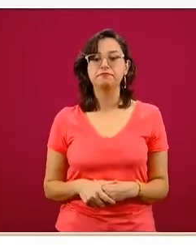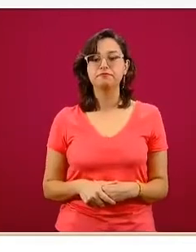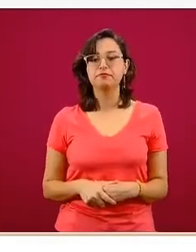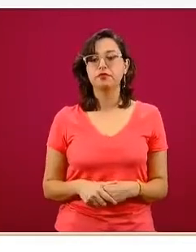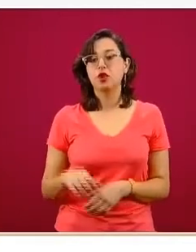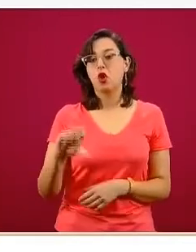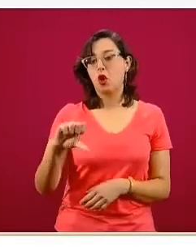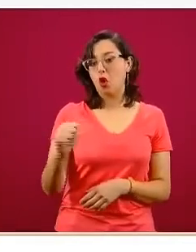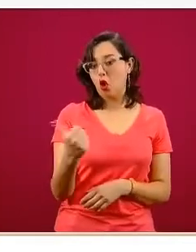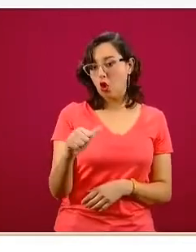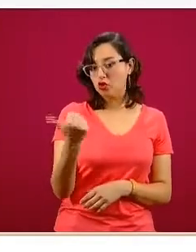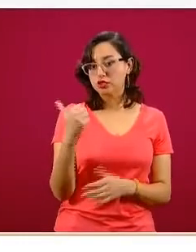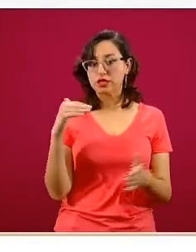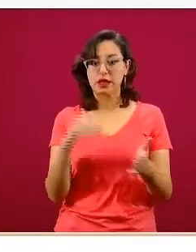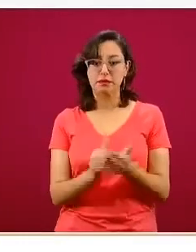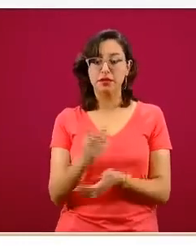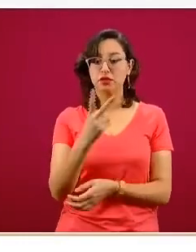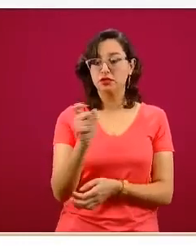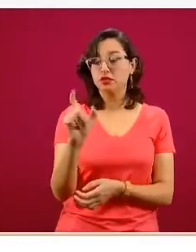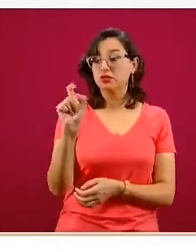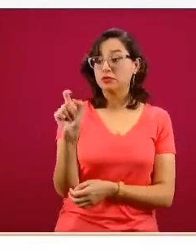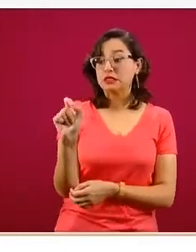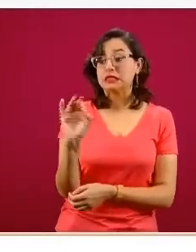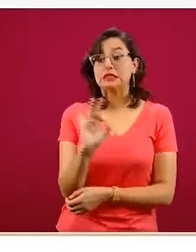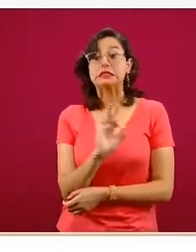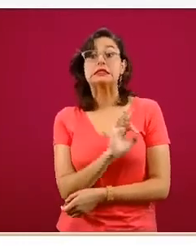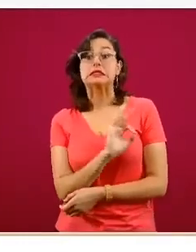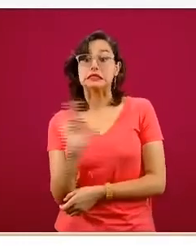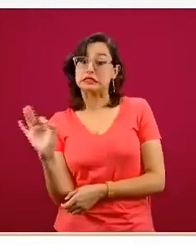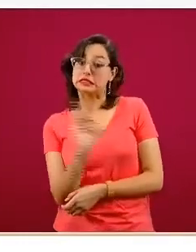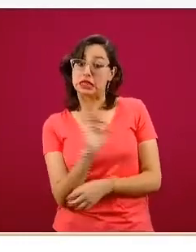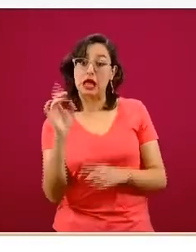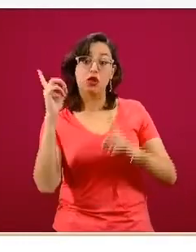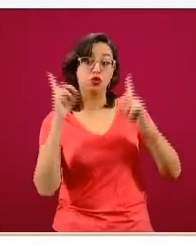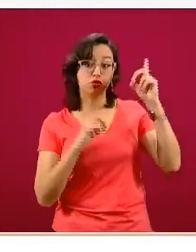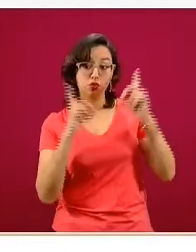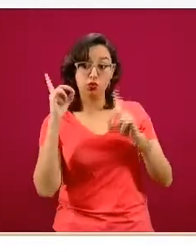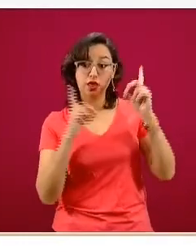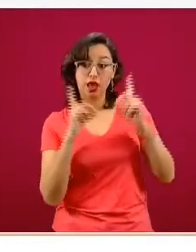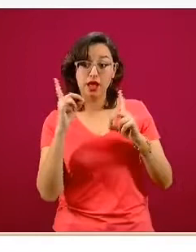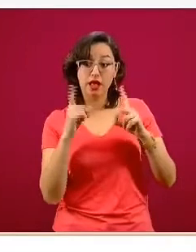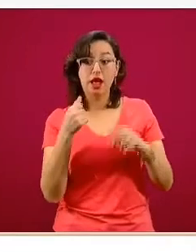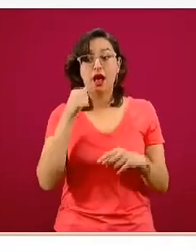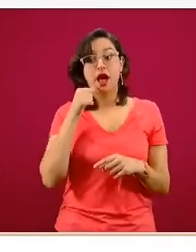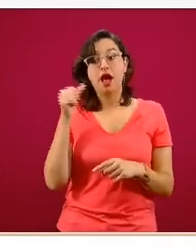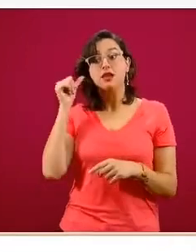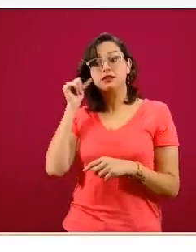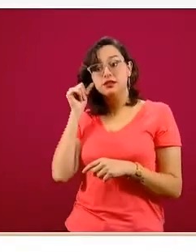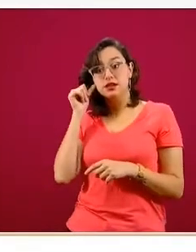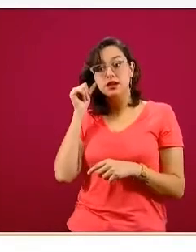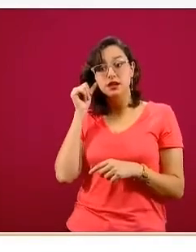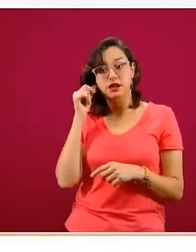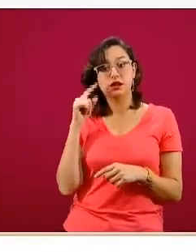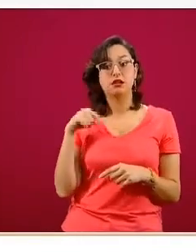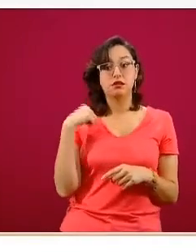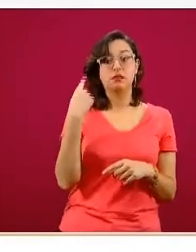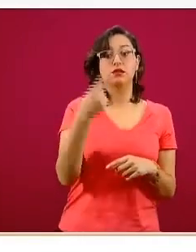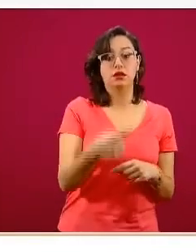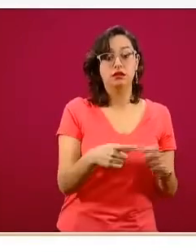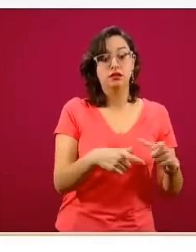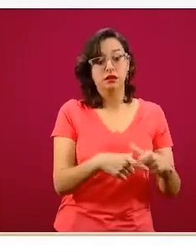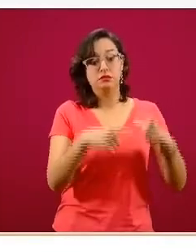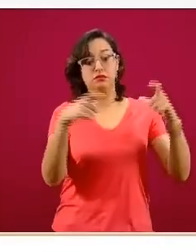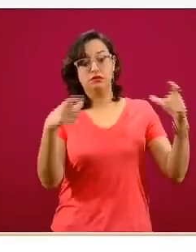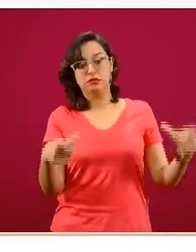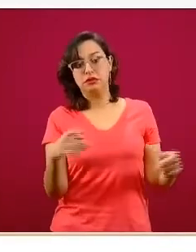11 mil 220 casos sospechosos, esa cifra sí incrementó del día anterior, recordando que de aquí podríamos